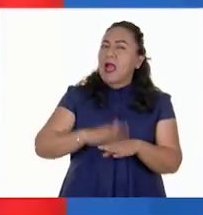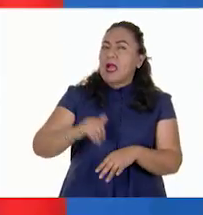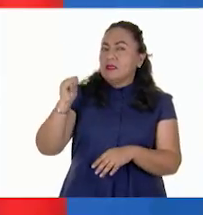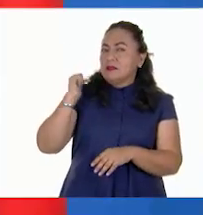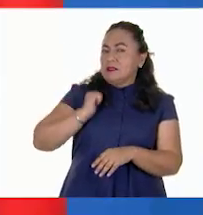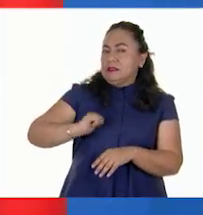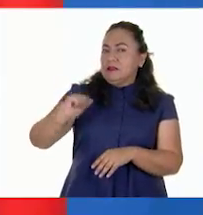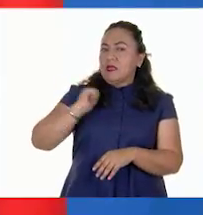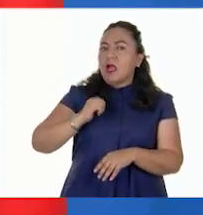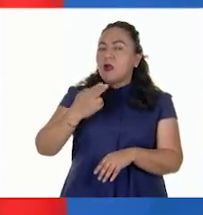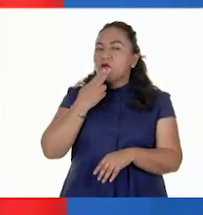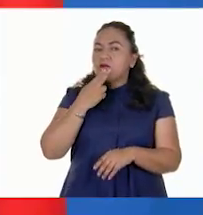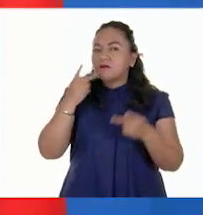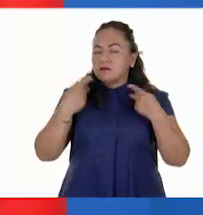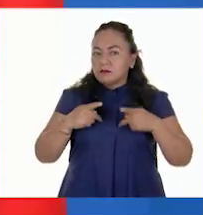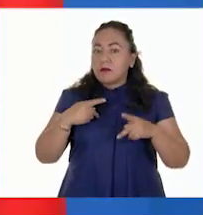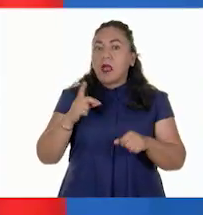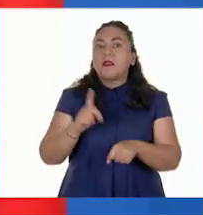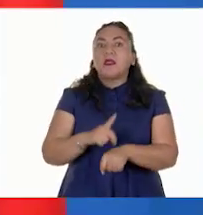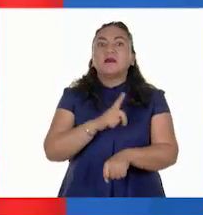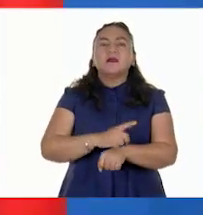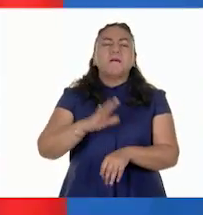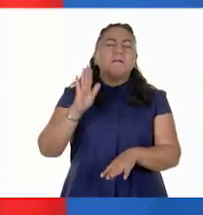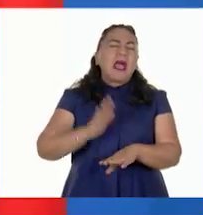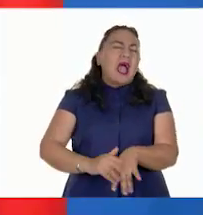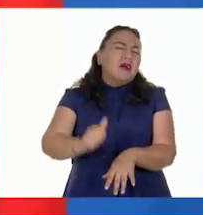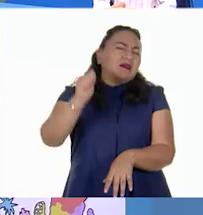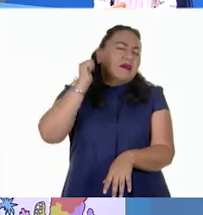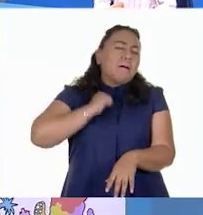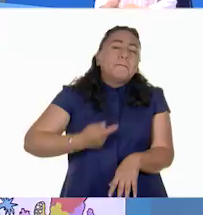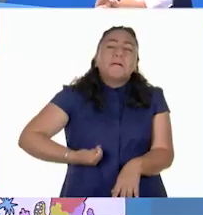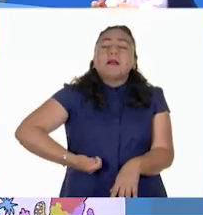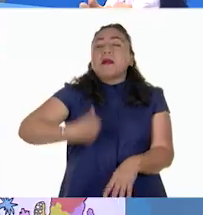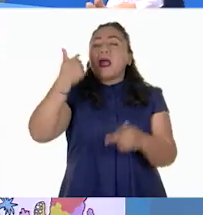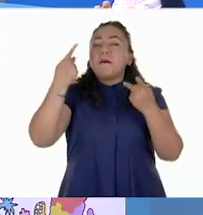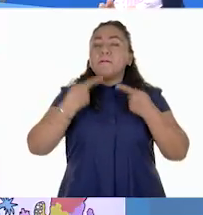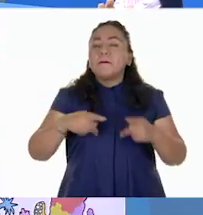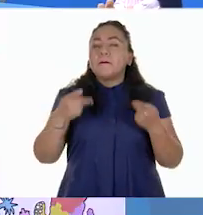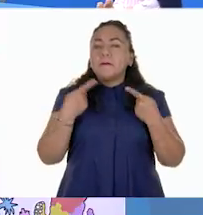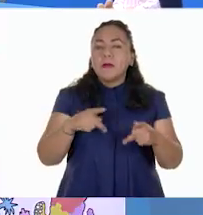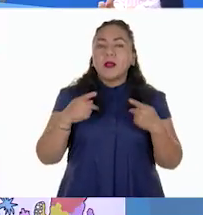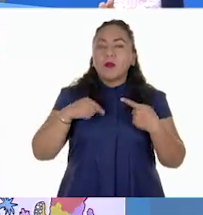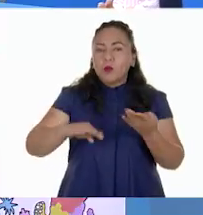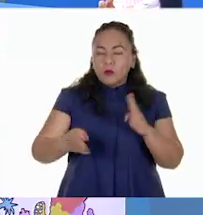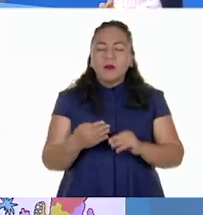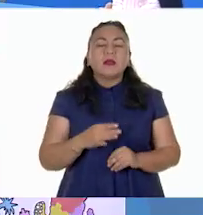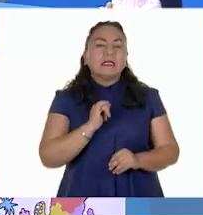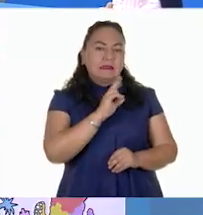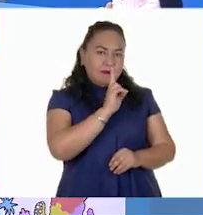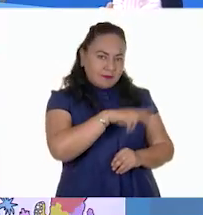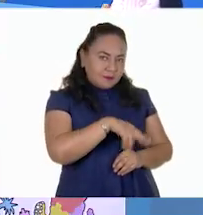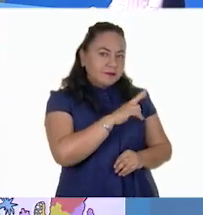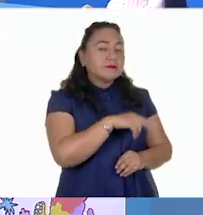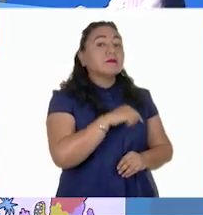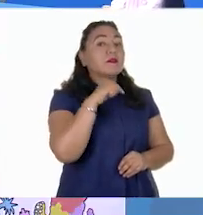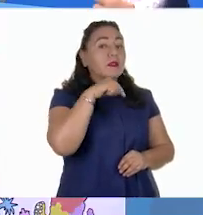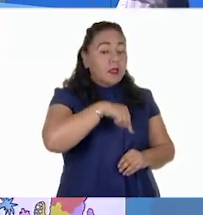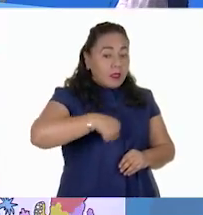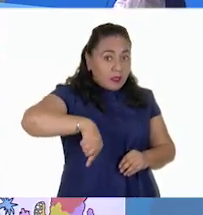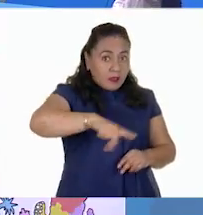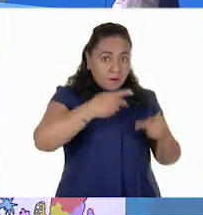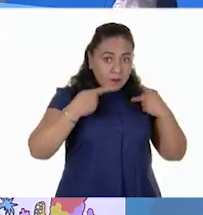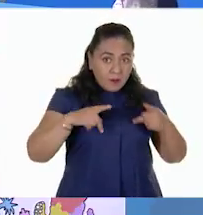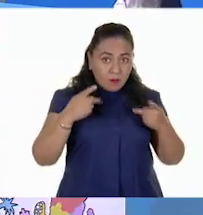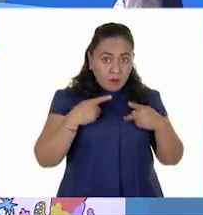Incluso podemos ubicar su origen desde la prehistoria. ¡Así es! Los seres humanos hemos obtenido